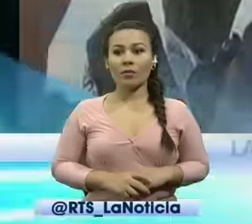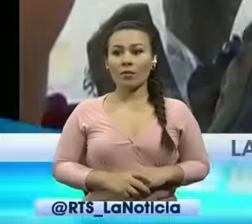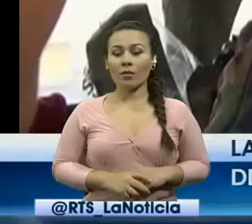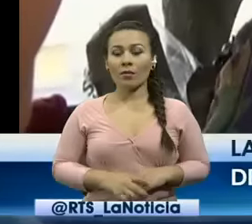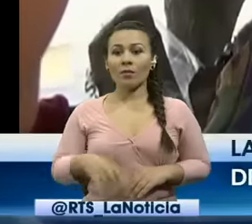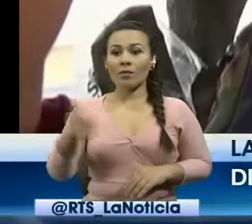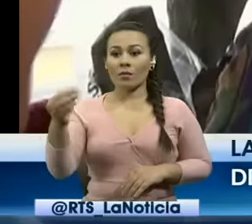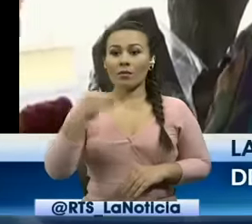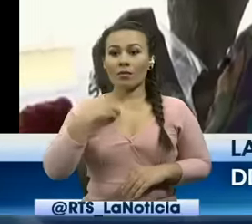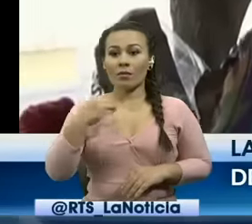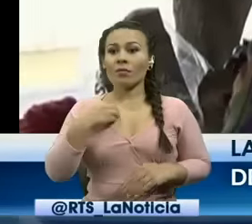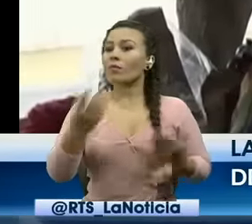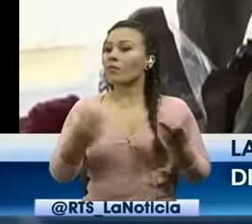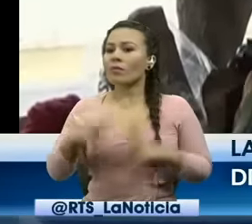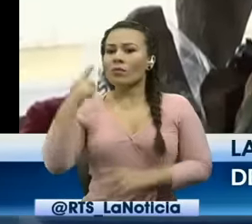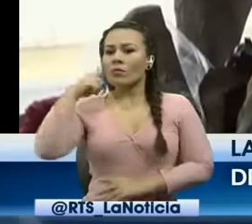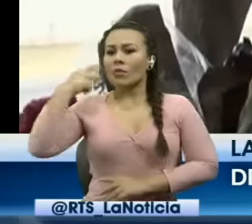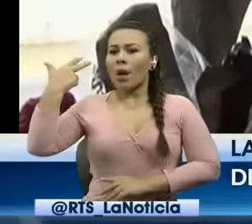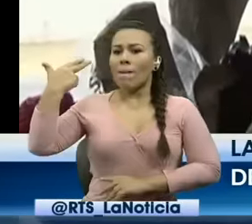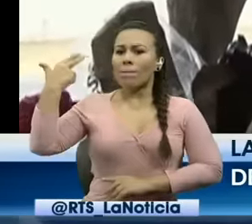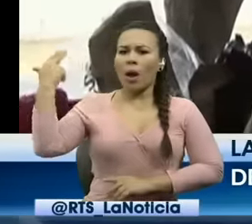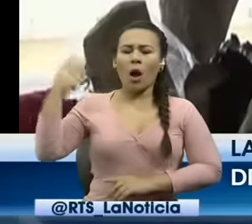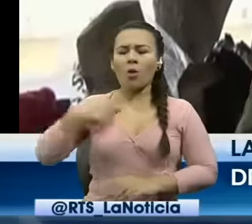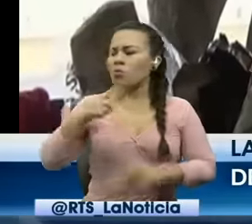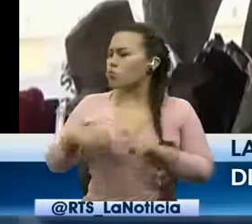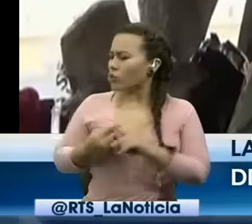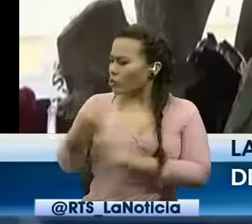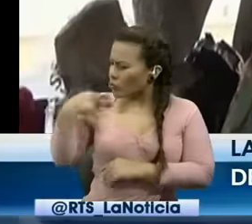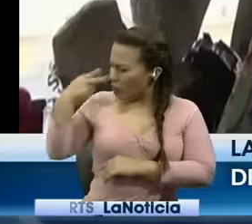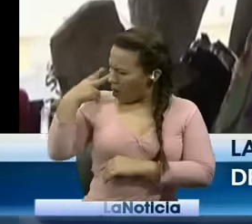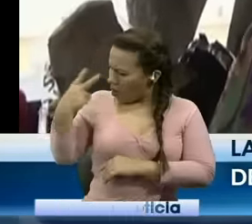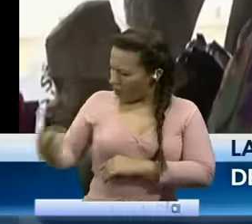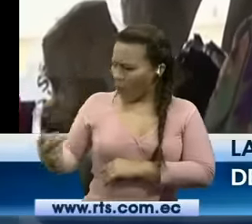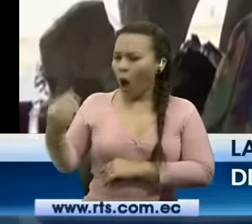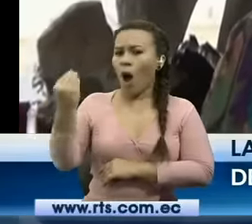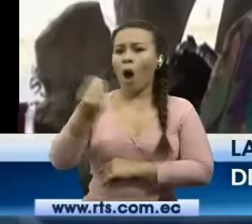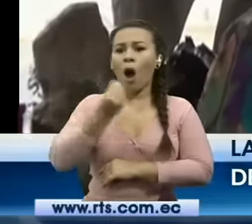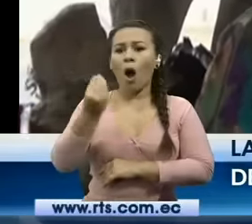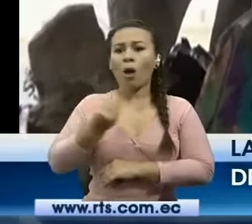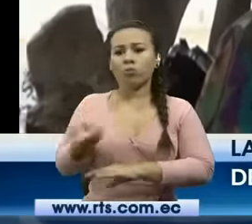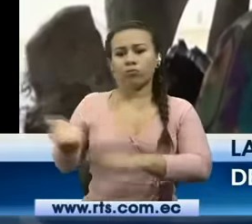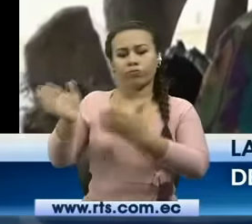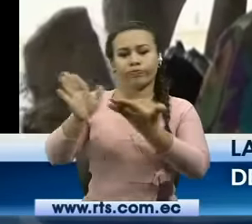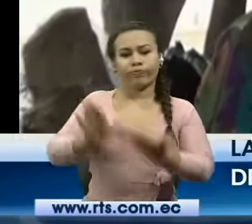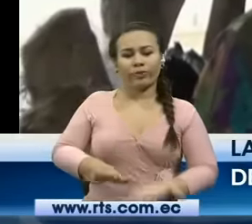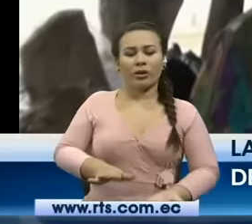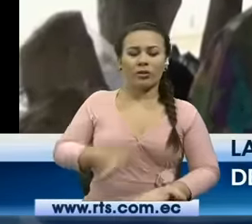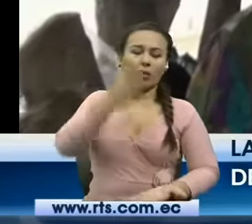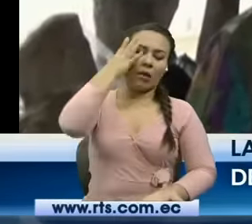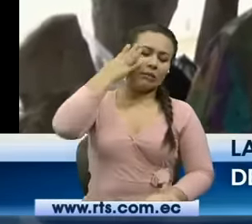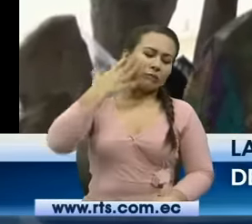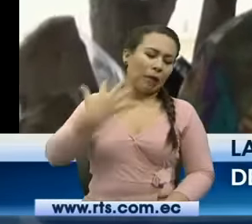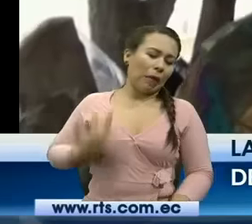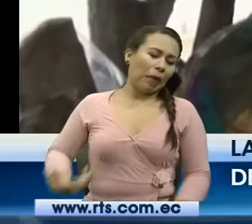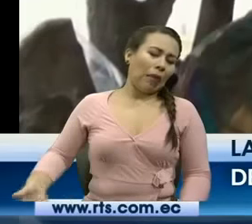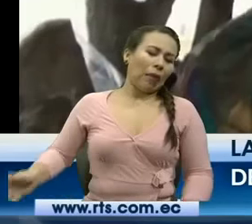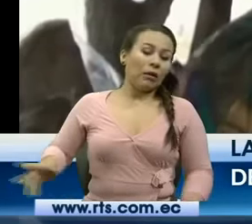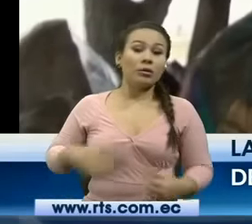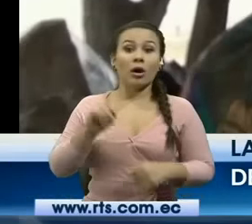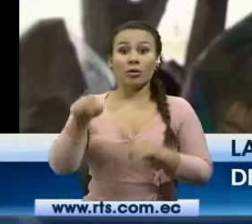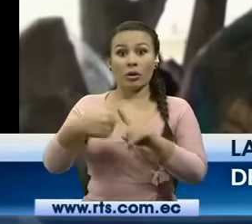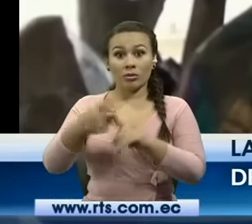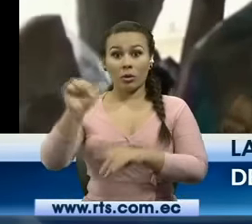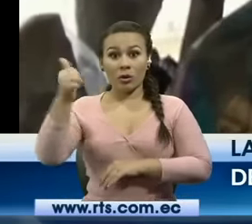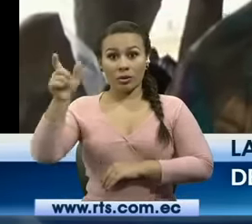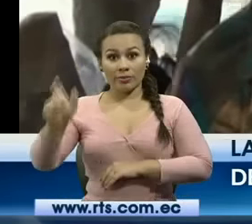ahí escuché los disparos y yo miré para atrás y vi que el chico ya estaba sí y ese otro salió